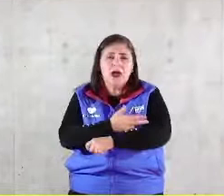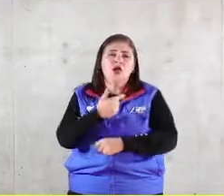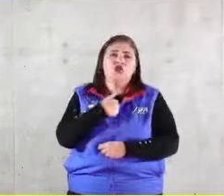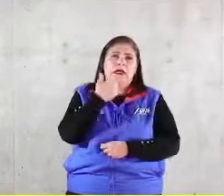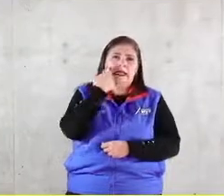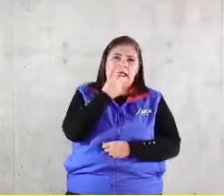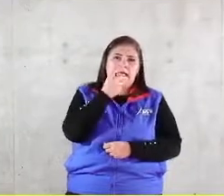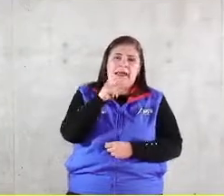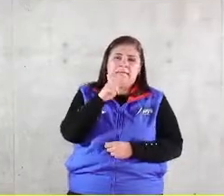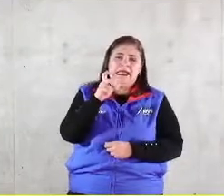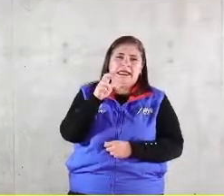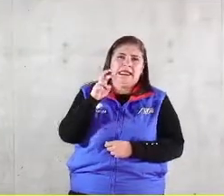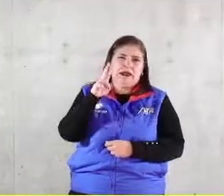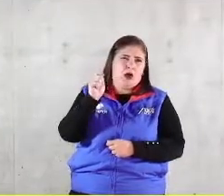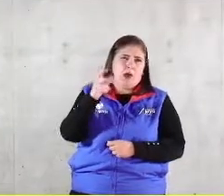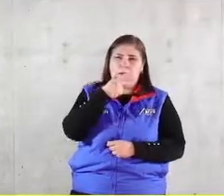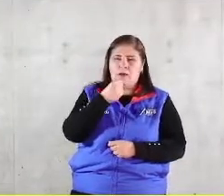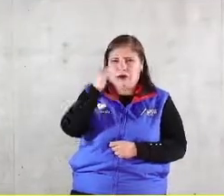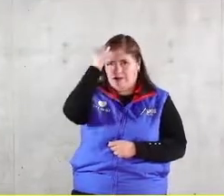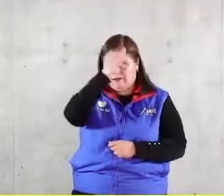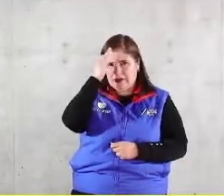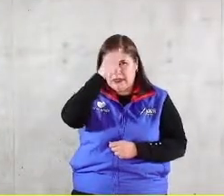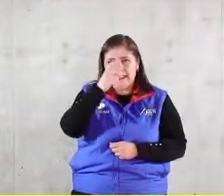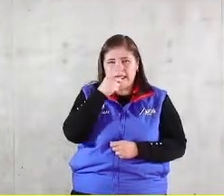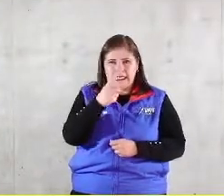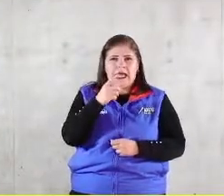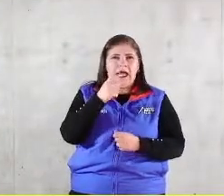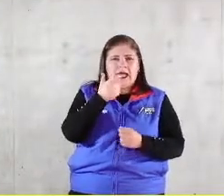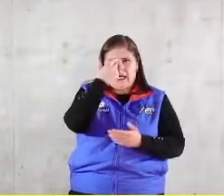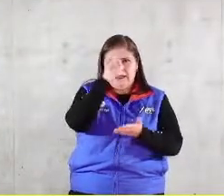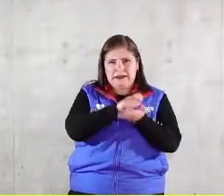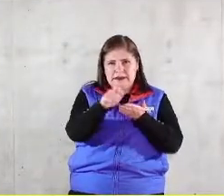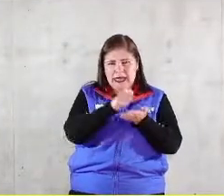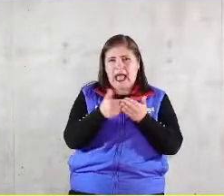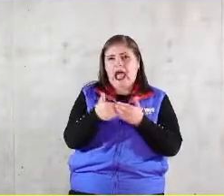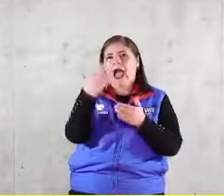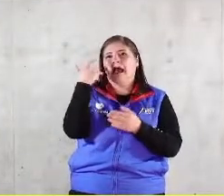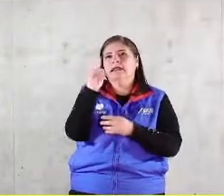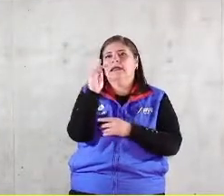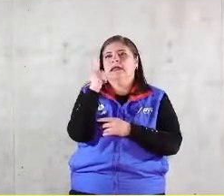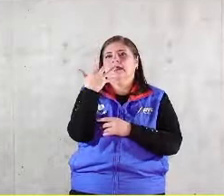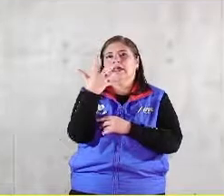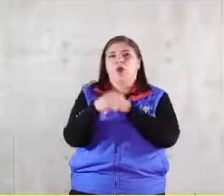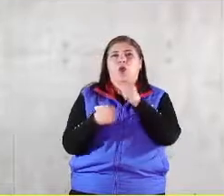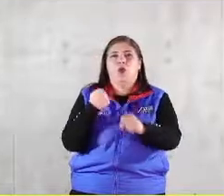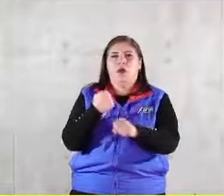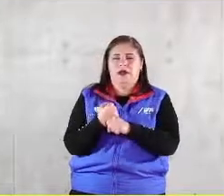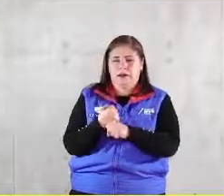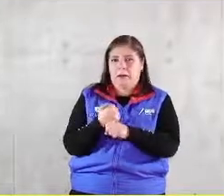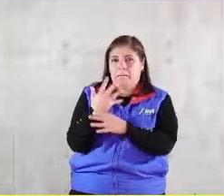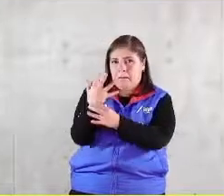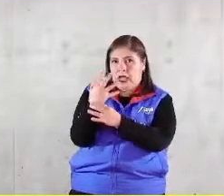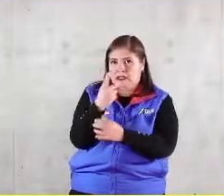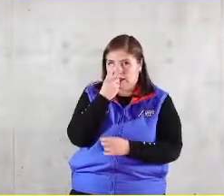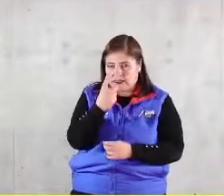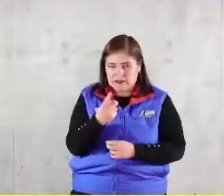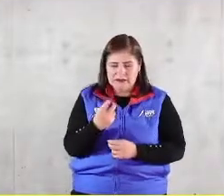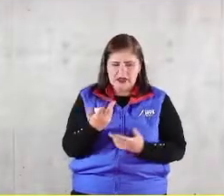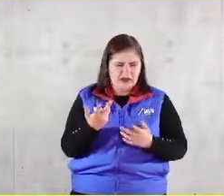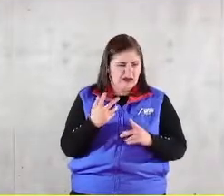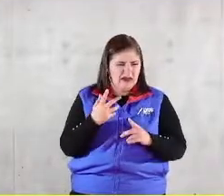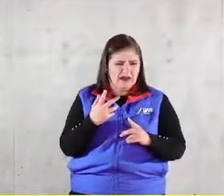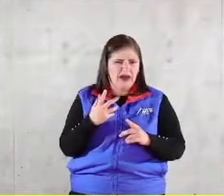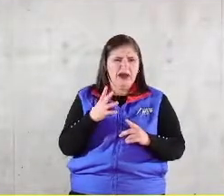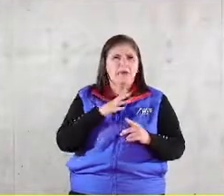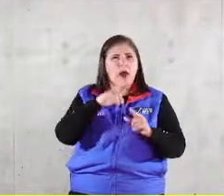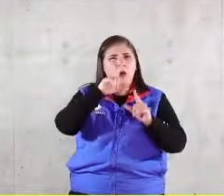Drucker este filósofo de empresa que escribió este libro hace 75 años y él decía el problema central